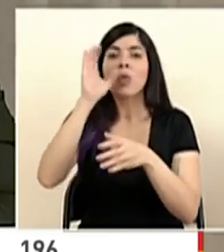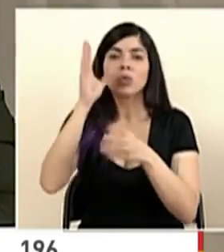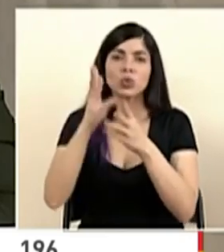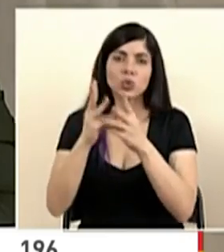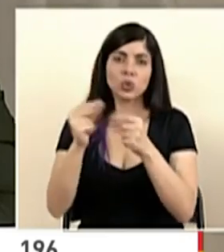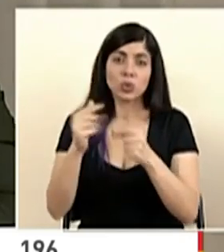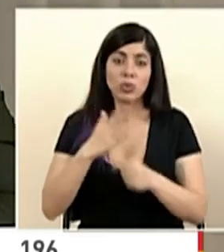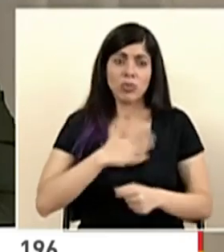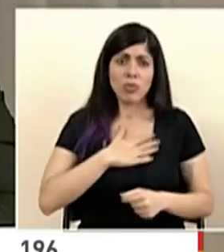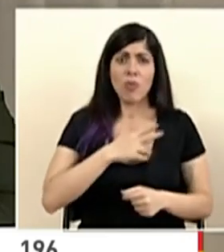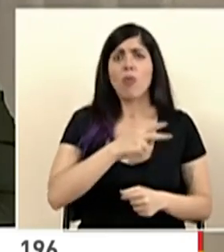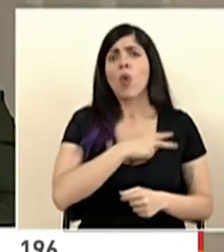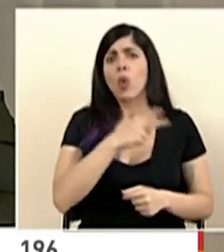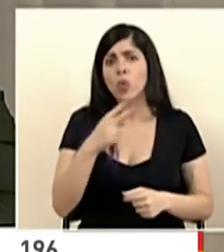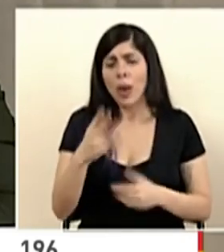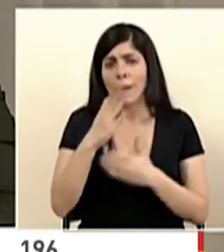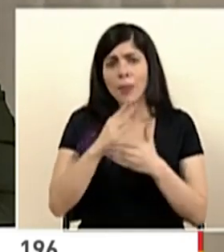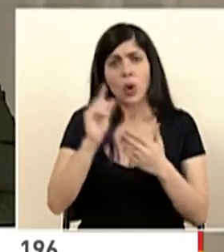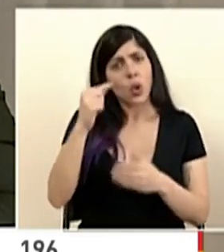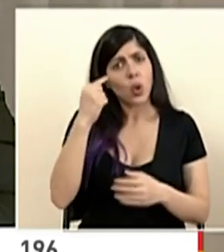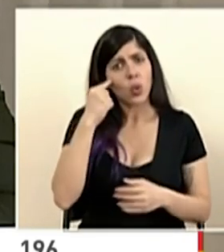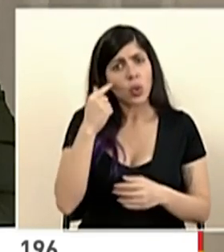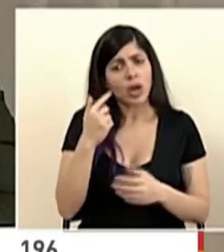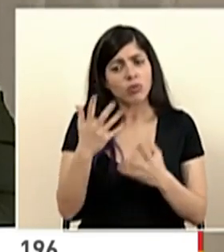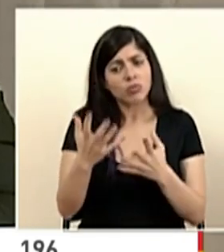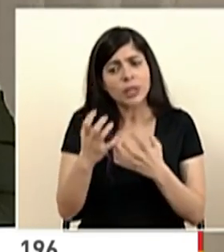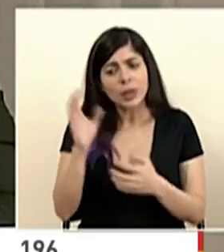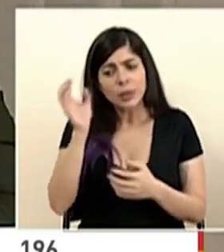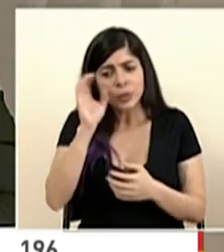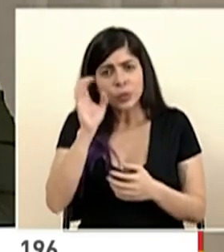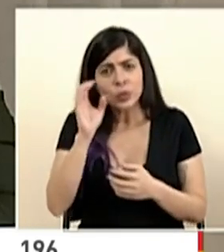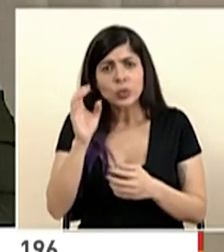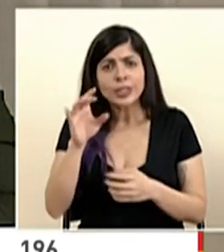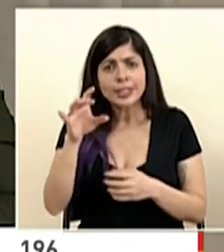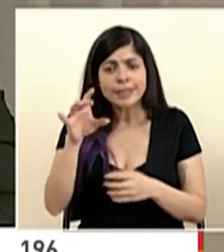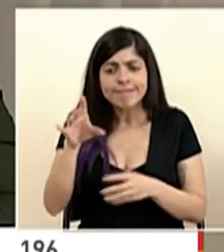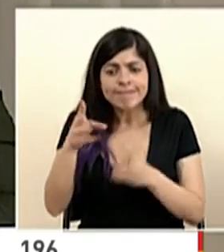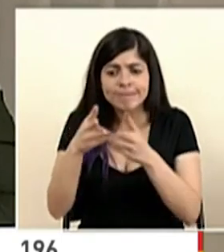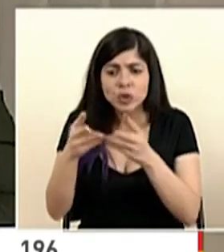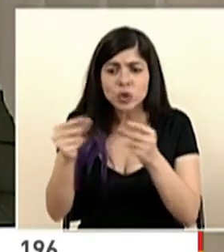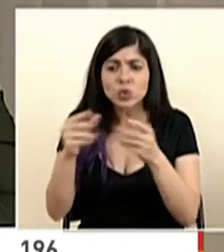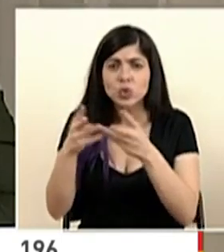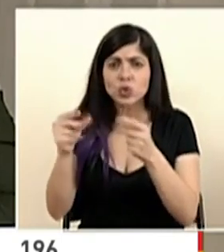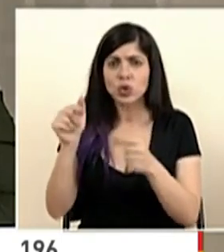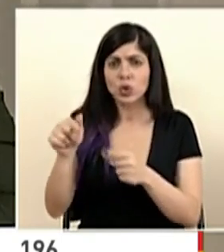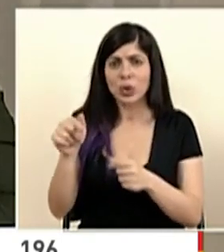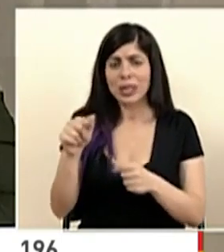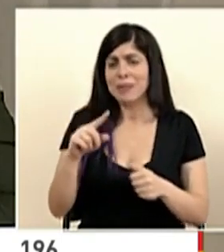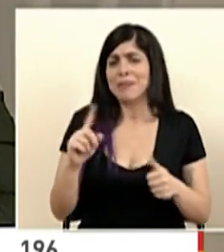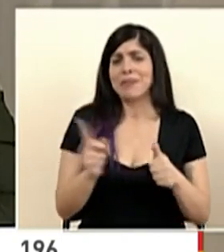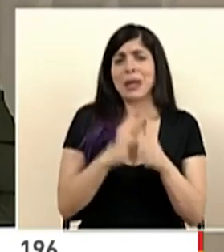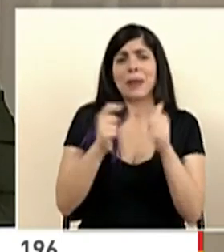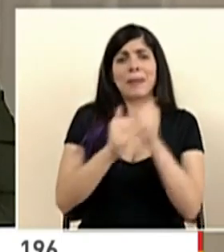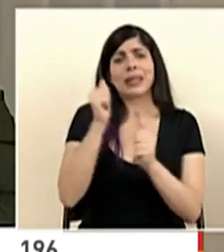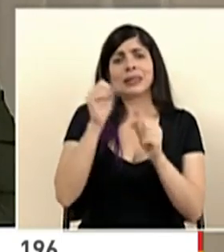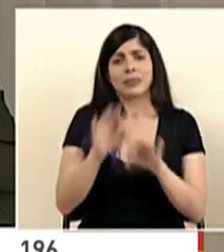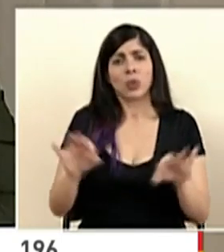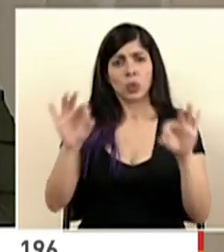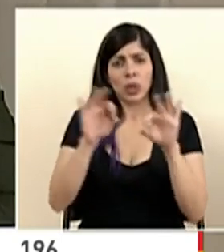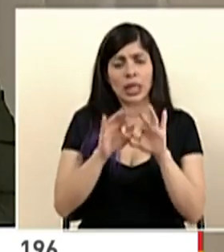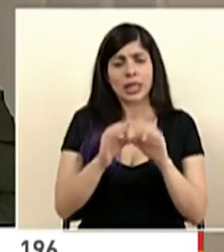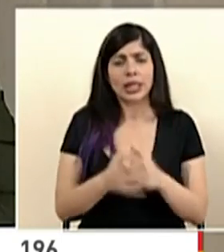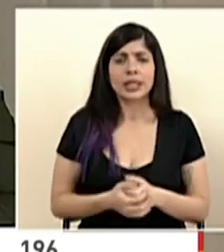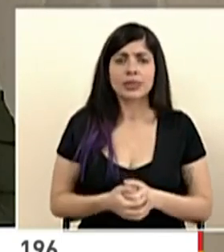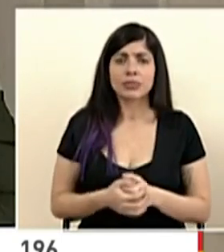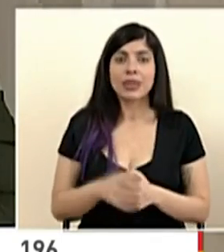voluntad mía, expresa y del gobierno de encontrar soluciones. Eso es lo primero, lo más importante. Tenemos